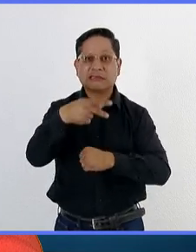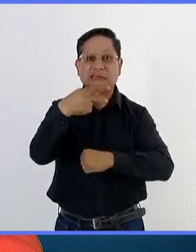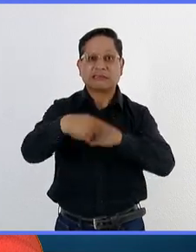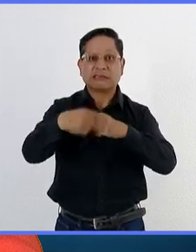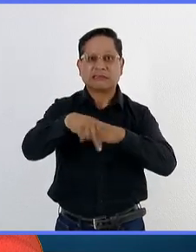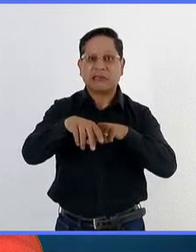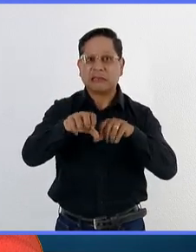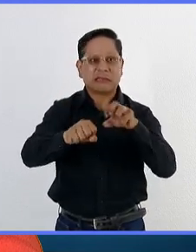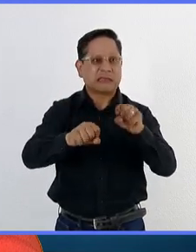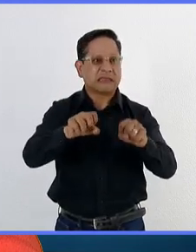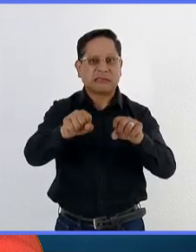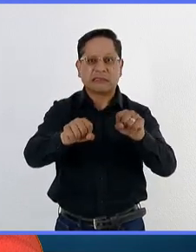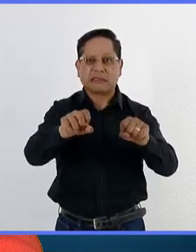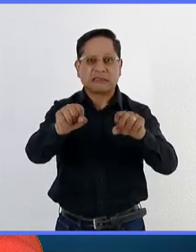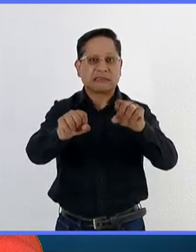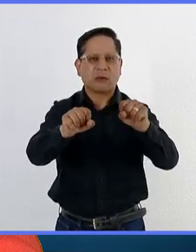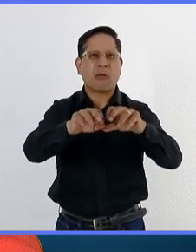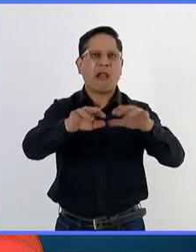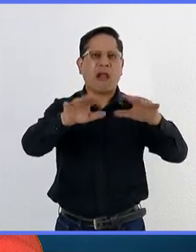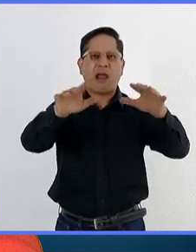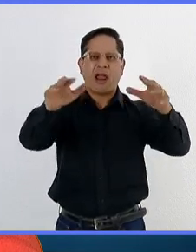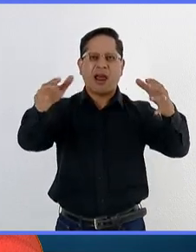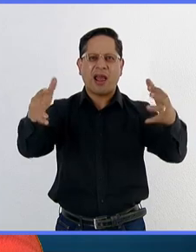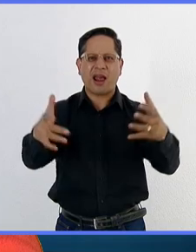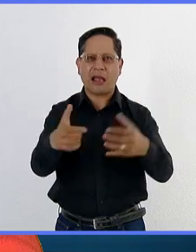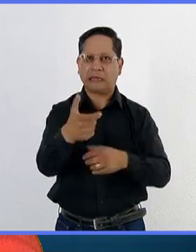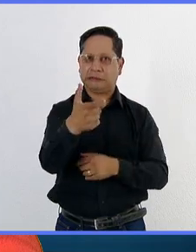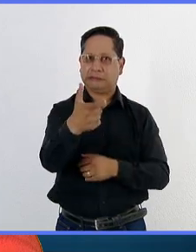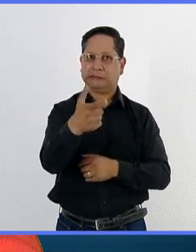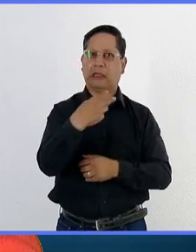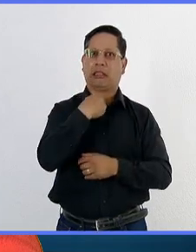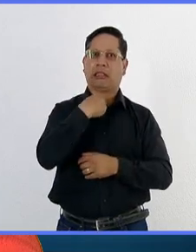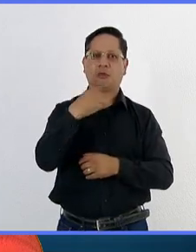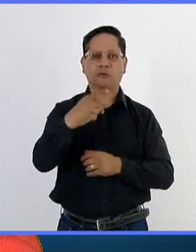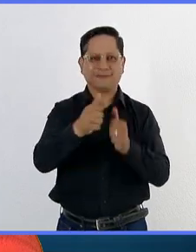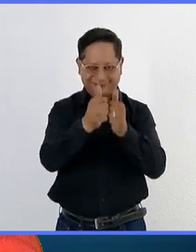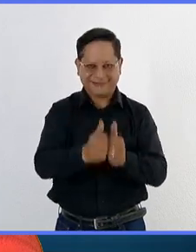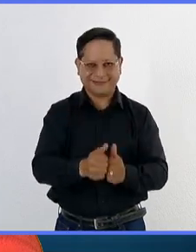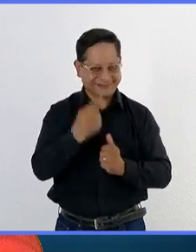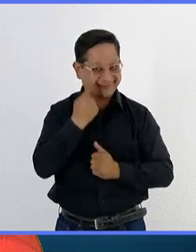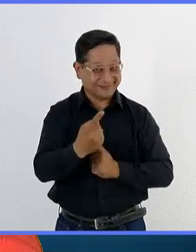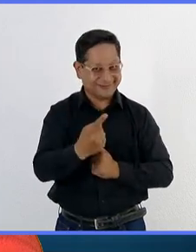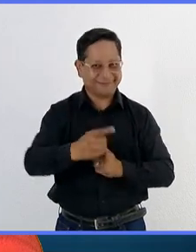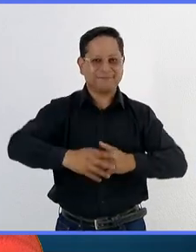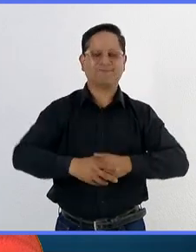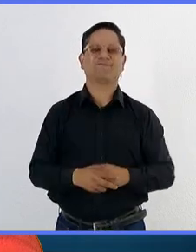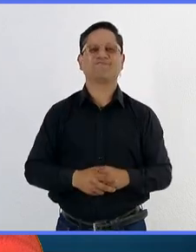en una plaga que ocasiona efectos ambientales y económicos. Quédense con nosotros para saber de qué se trata.